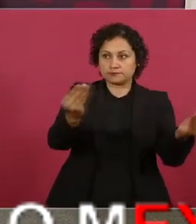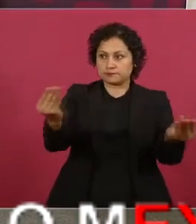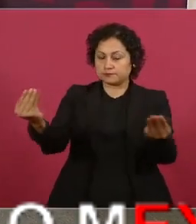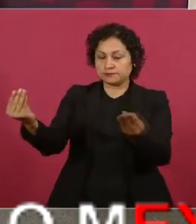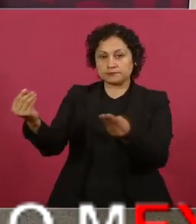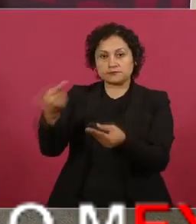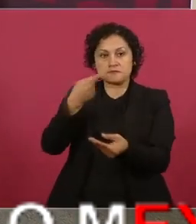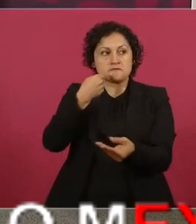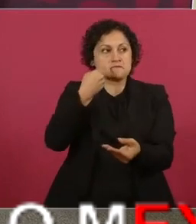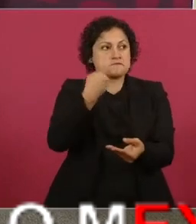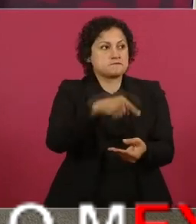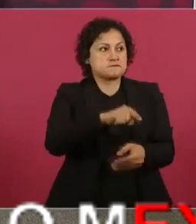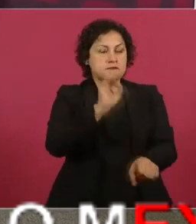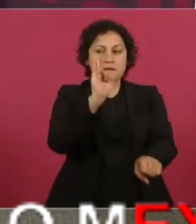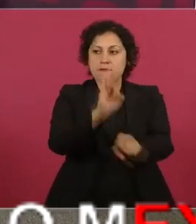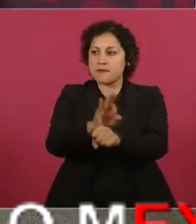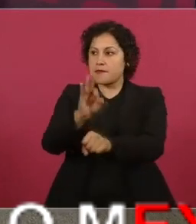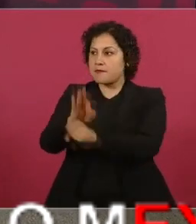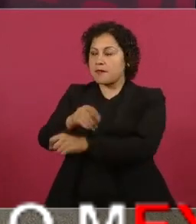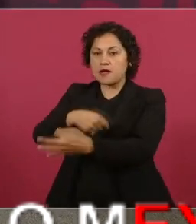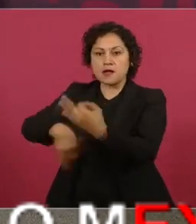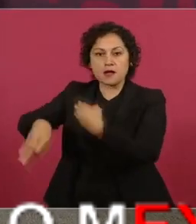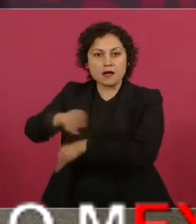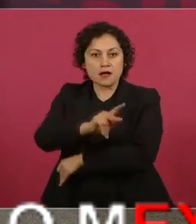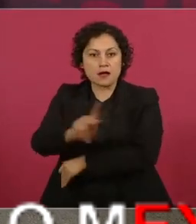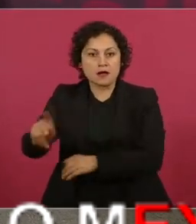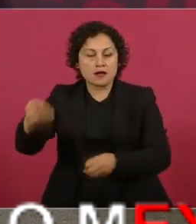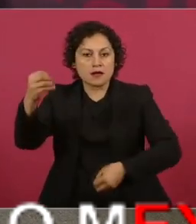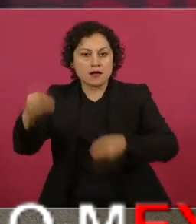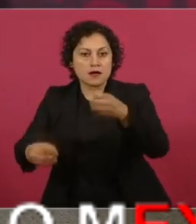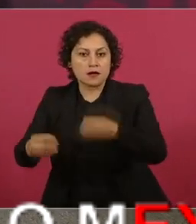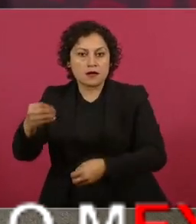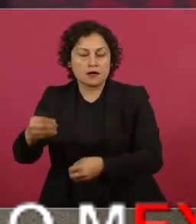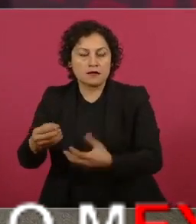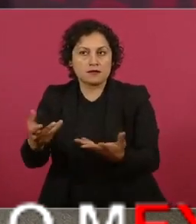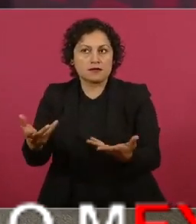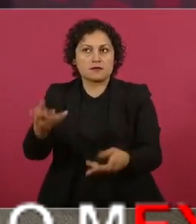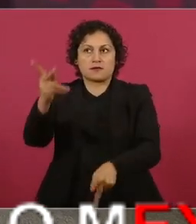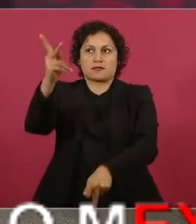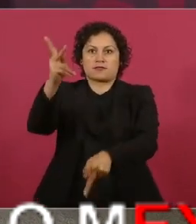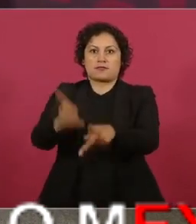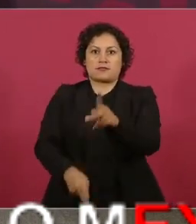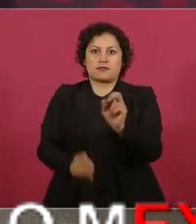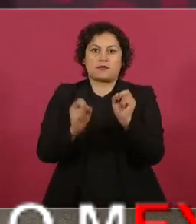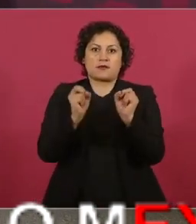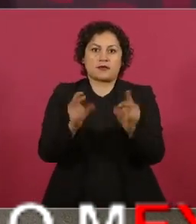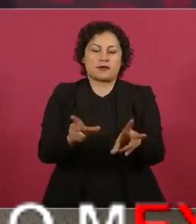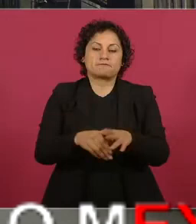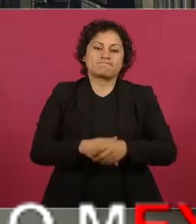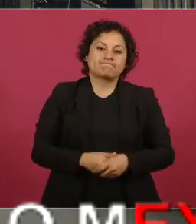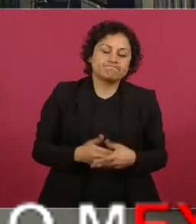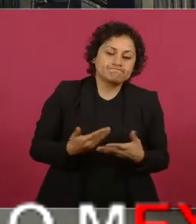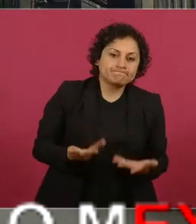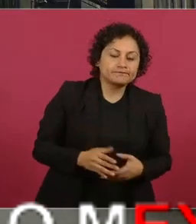se detiene todo. Sí, hay otros datos también